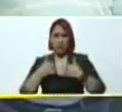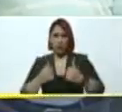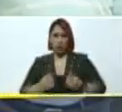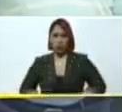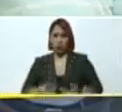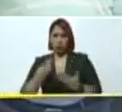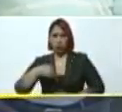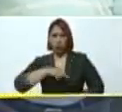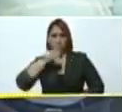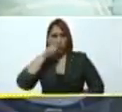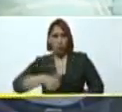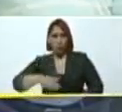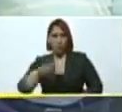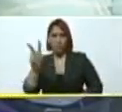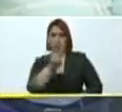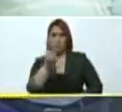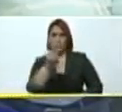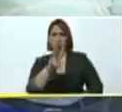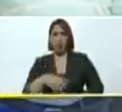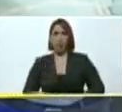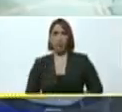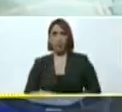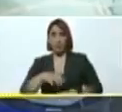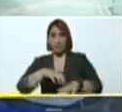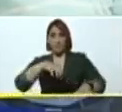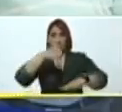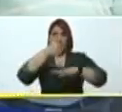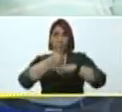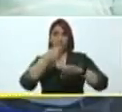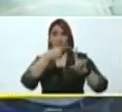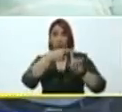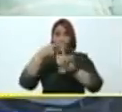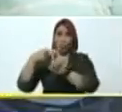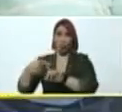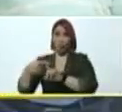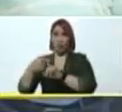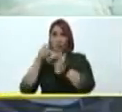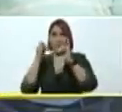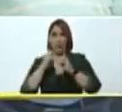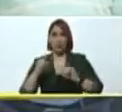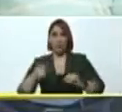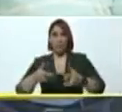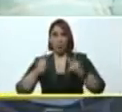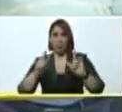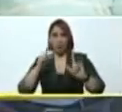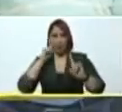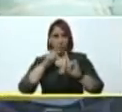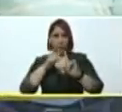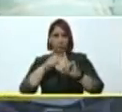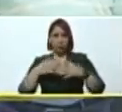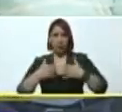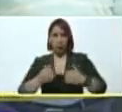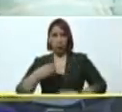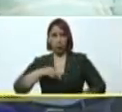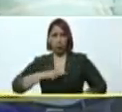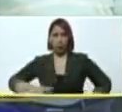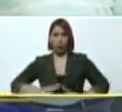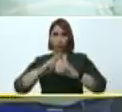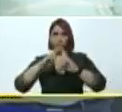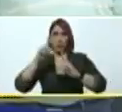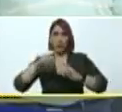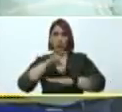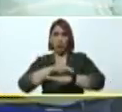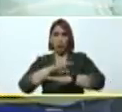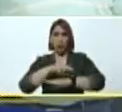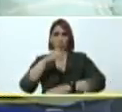nuestro pueblo venezolano, bueno, la mayor suma de felicidad posible partiendo de la salud. Se encuentra con nosotros el doctor